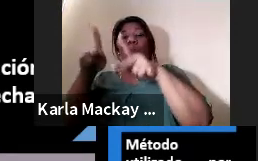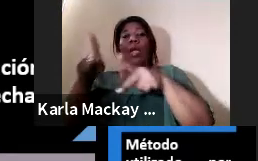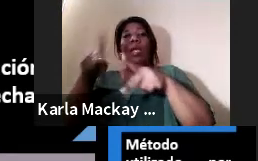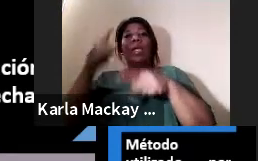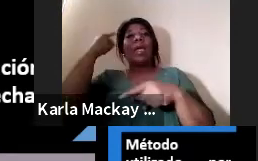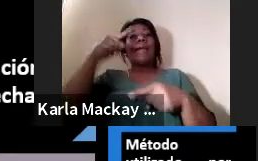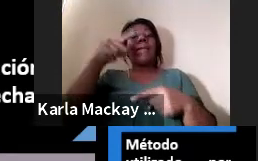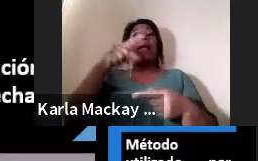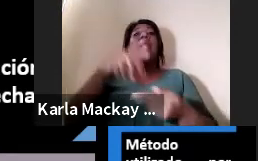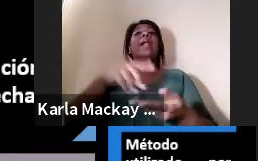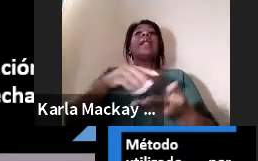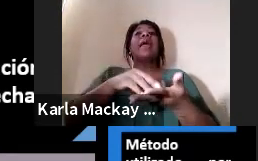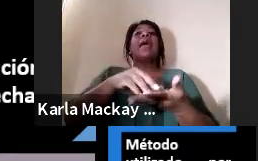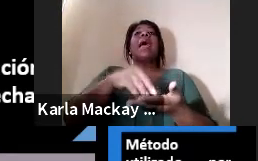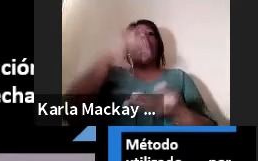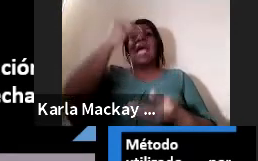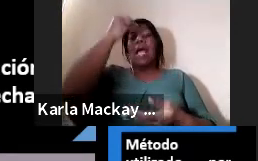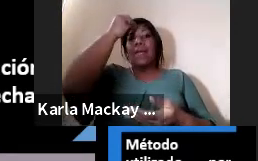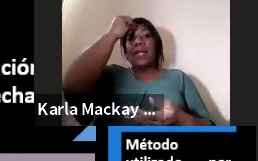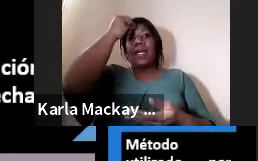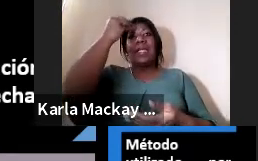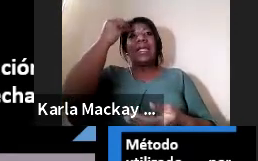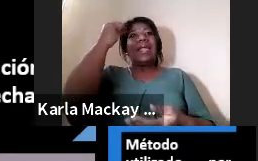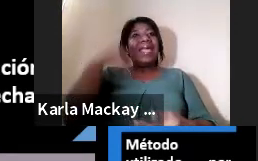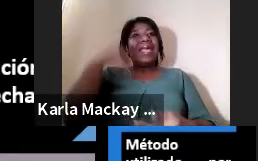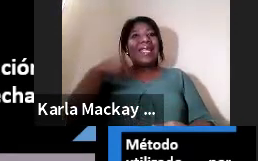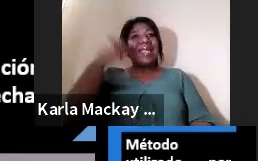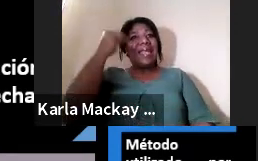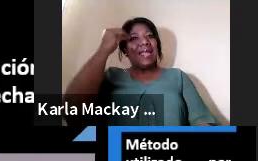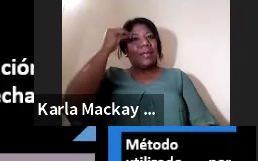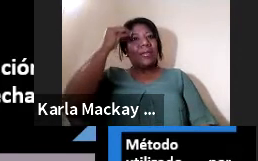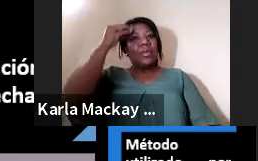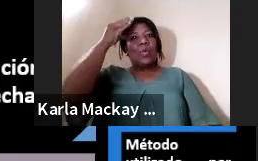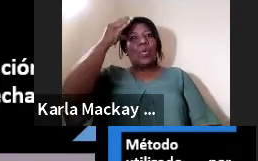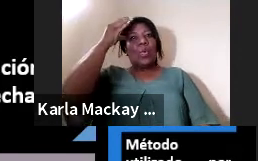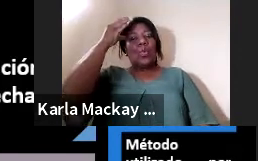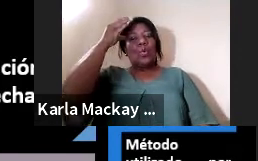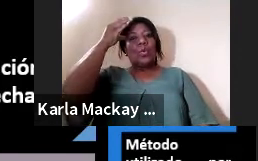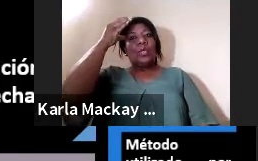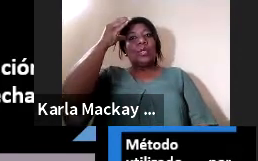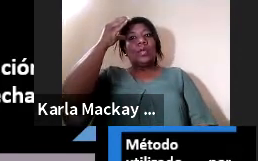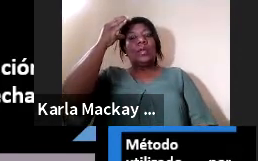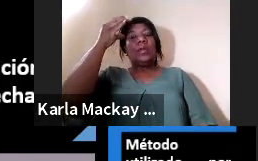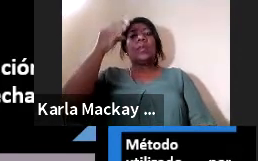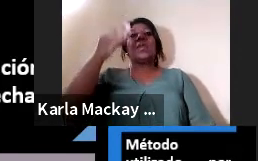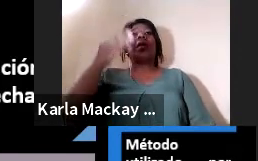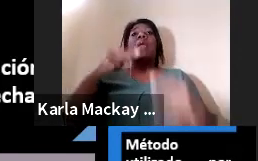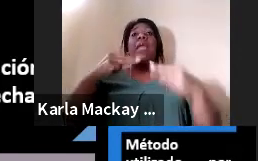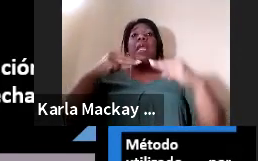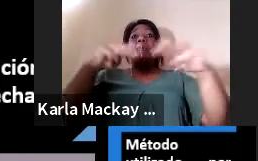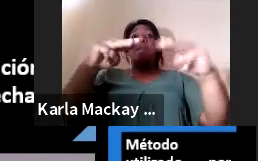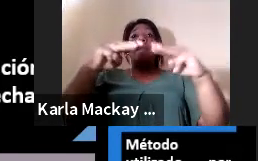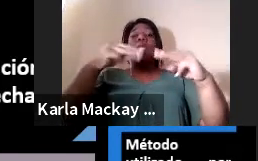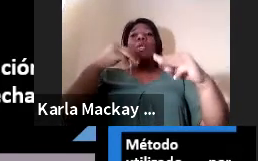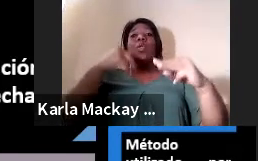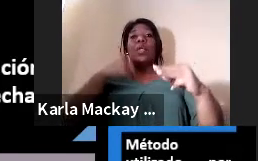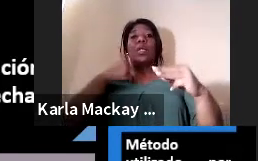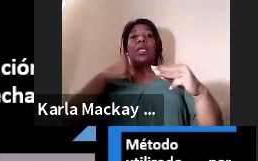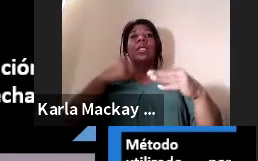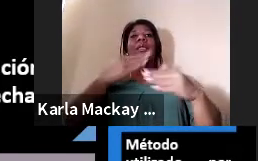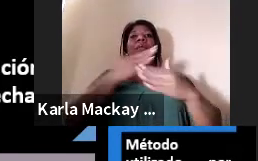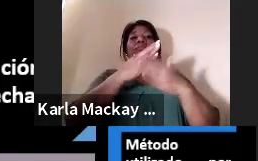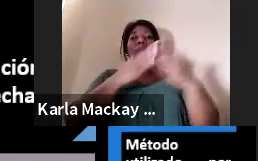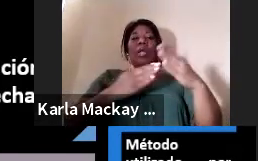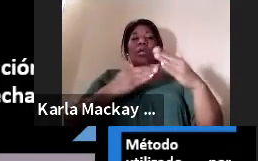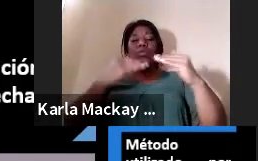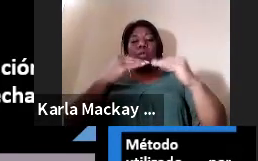a todas las áreas de conocimiento. Ese método está organizado en algunas fases que orientan a que poco a